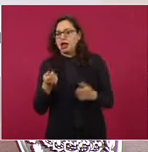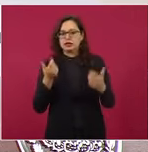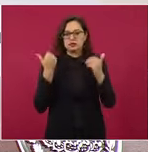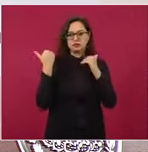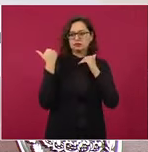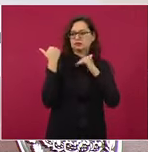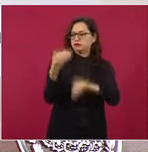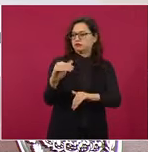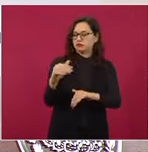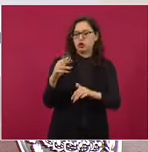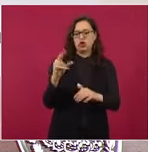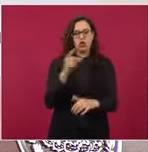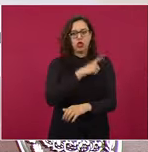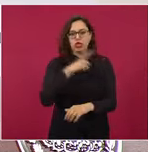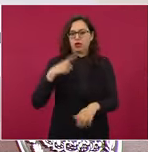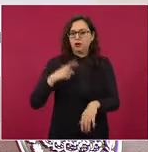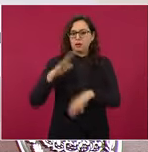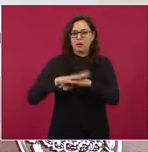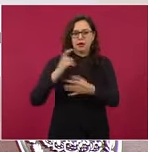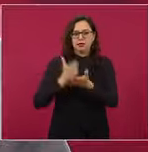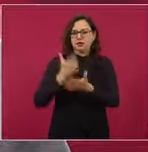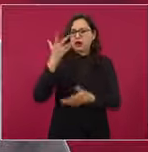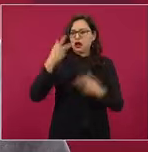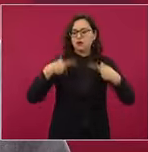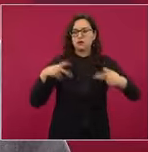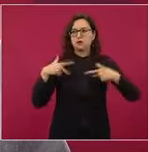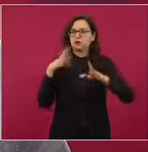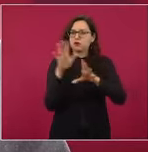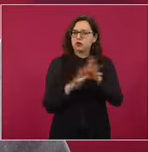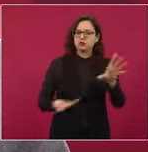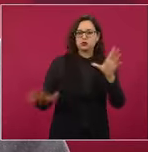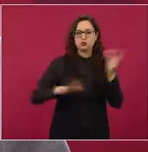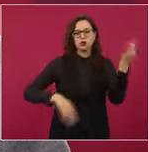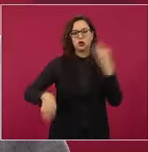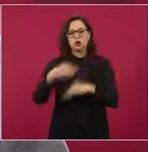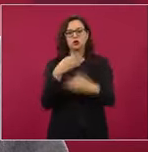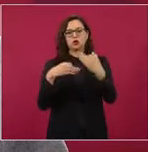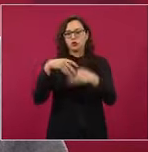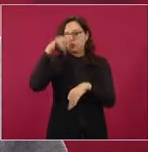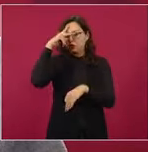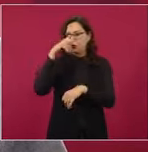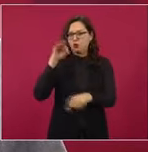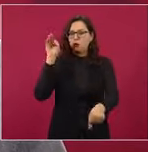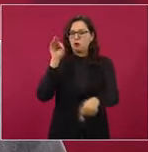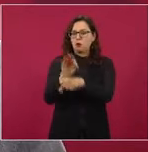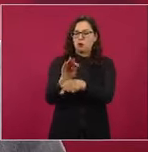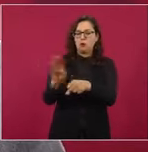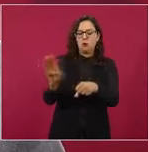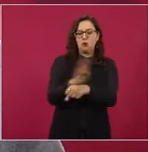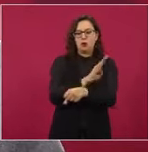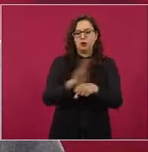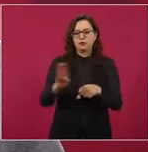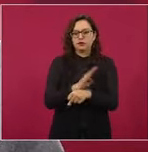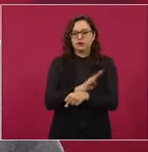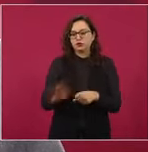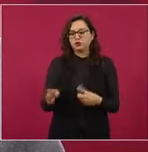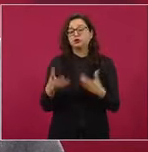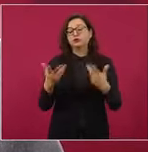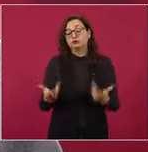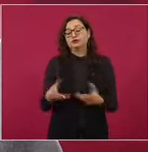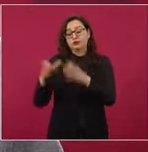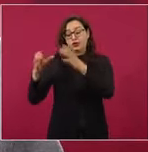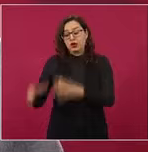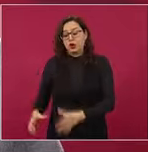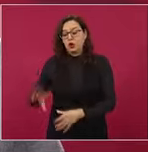Andrés Manuel López Obrador para beneficiar a las familias en todo México, principalmente a las familias que consumen en cilindro